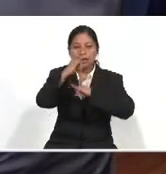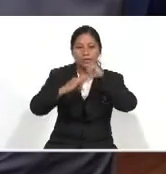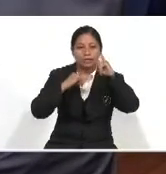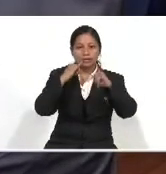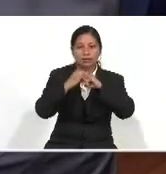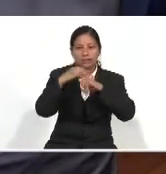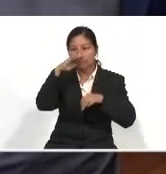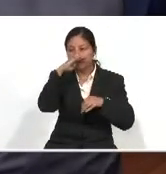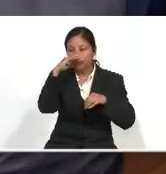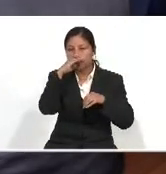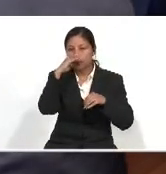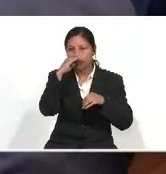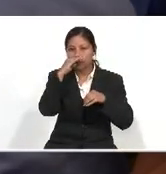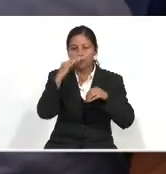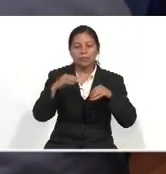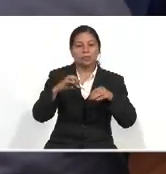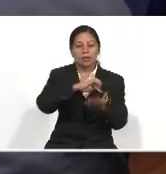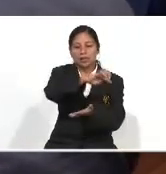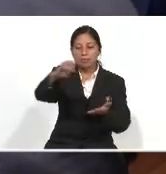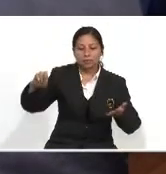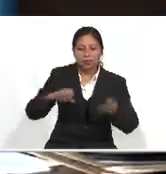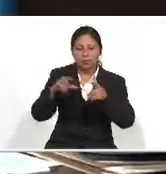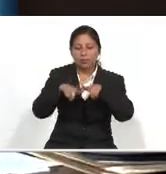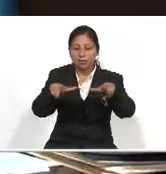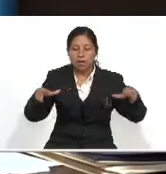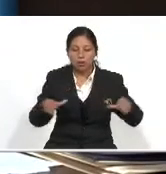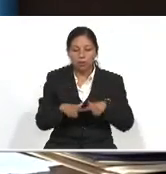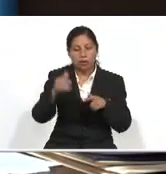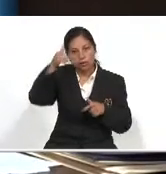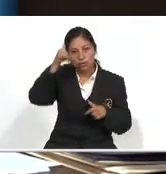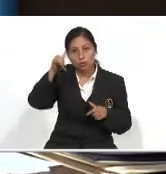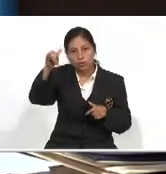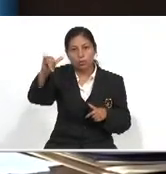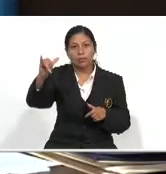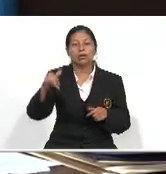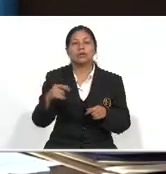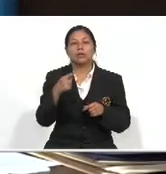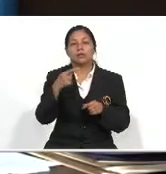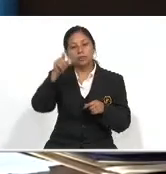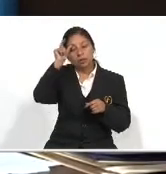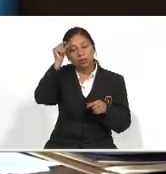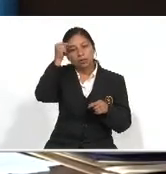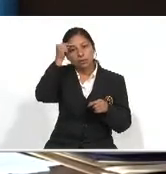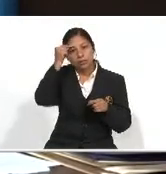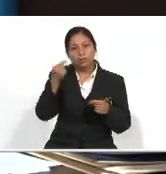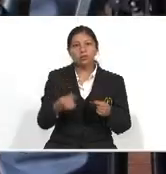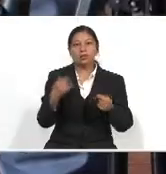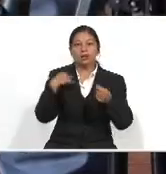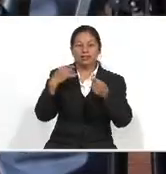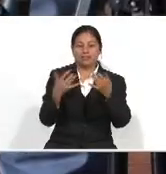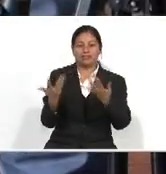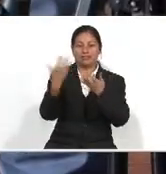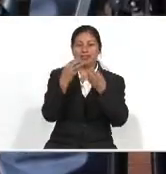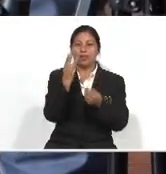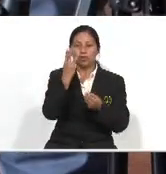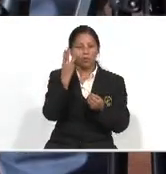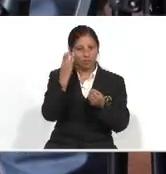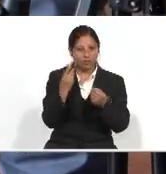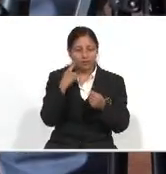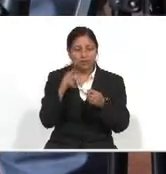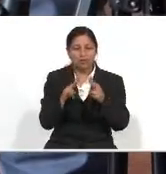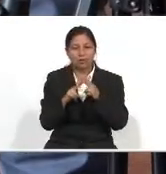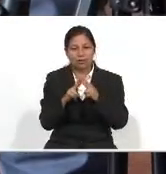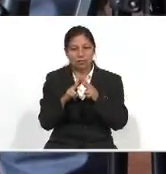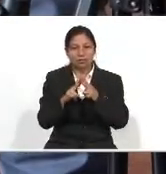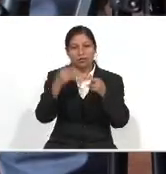mercados municipales Y parques públicos Del departamento de Jutiapa Por medio de una alianza Que tiene el gobierno central Con la empresa Y-Free A la fecha El proyecto ya se